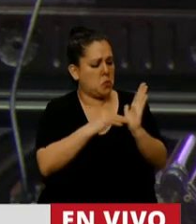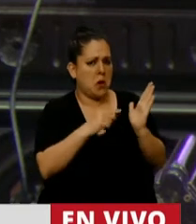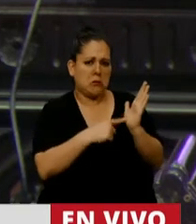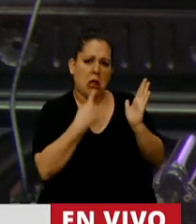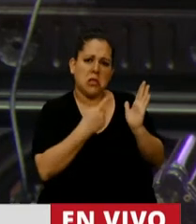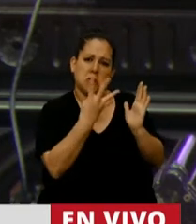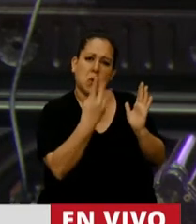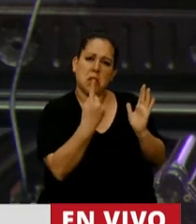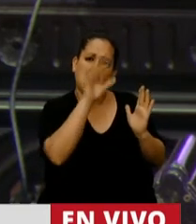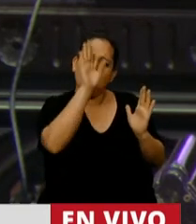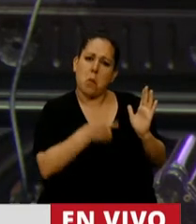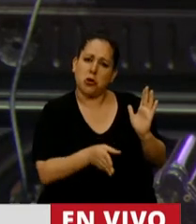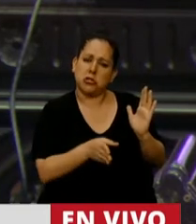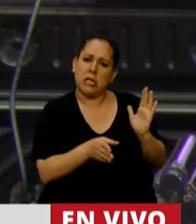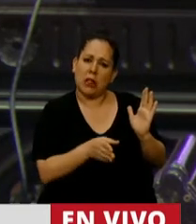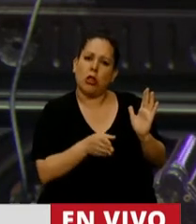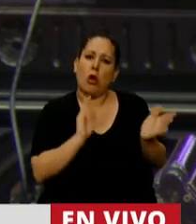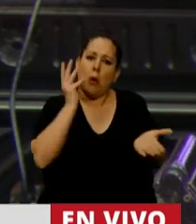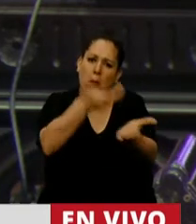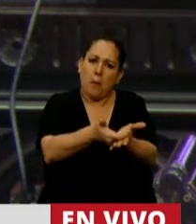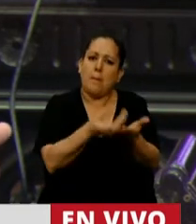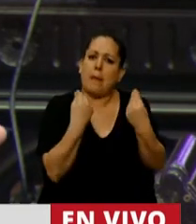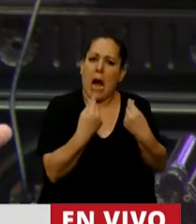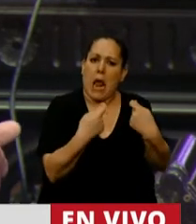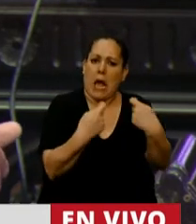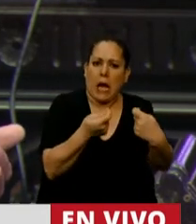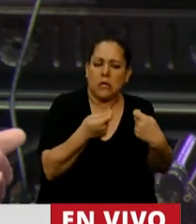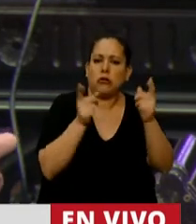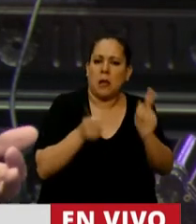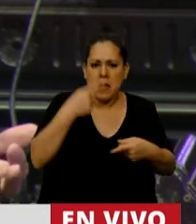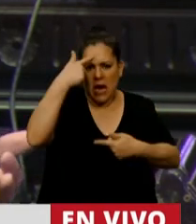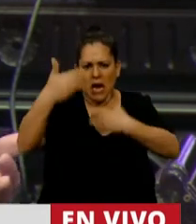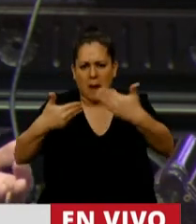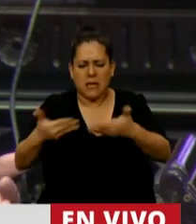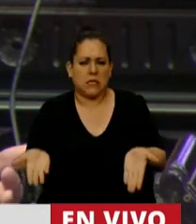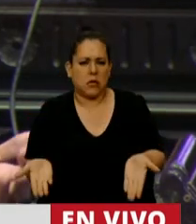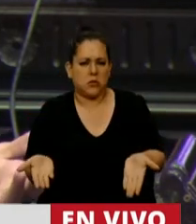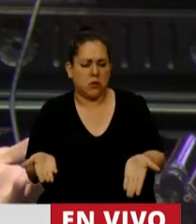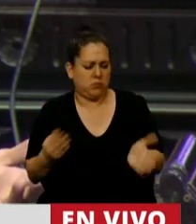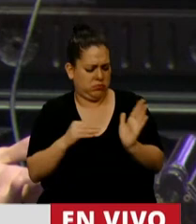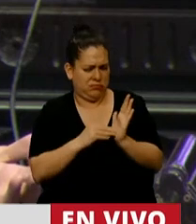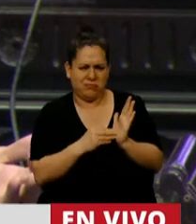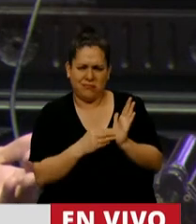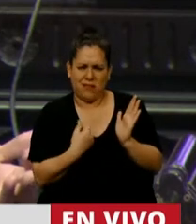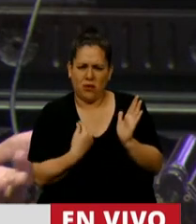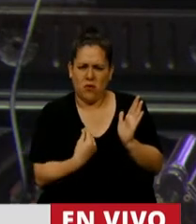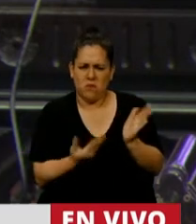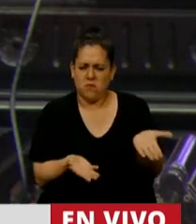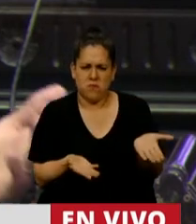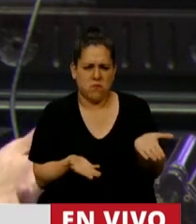el 41% del porcentaje de fondos para los gastos y para la capacitación del personal. Pero ¿cómo se justifica esto?